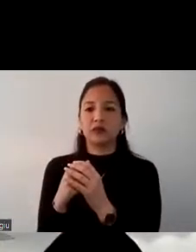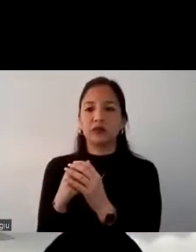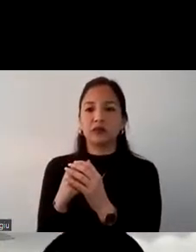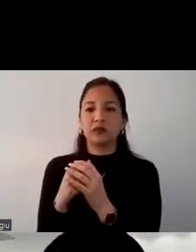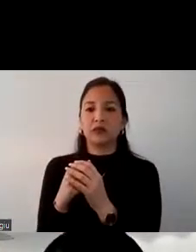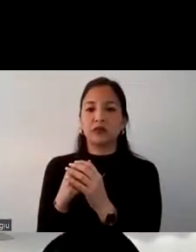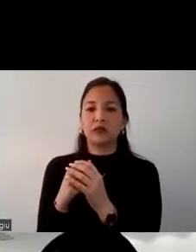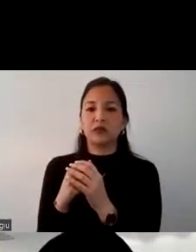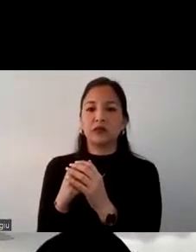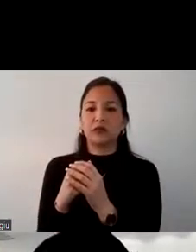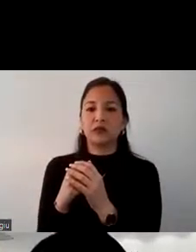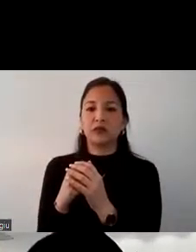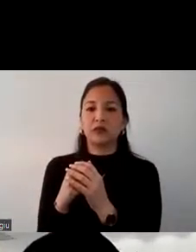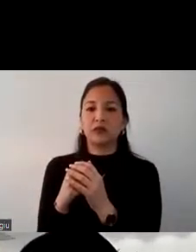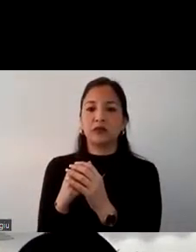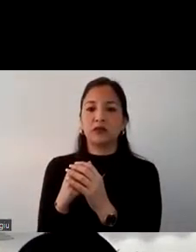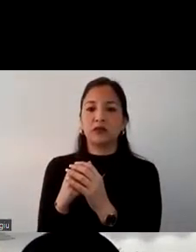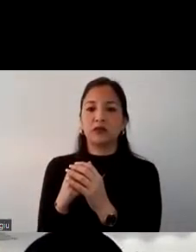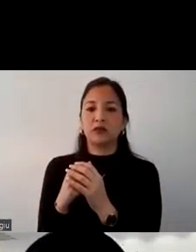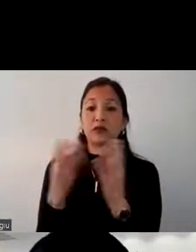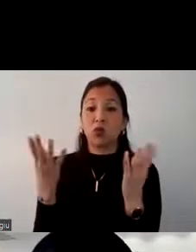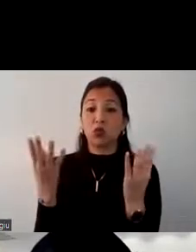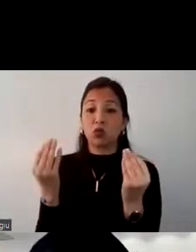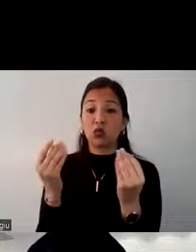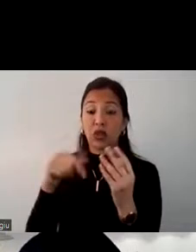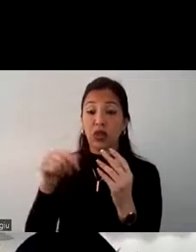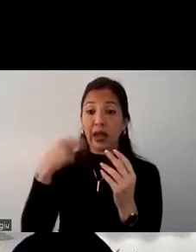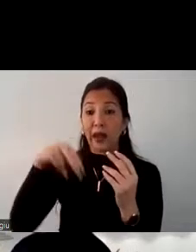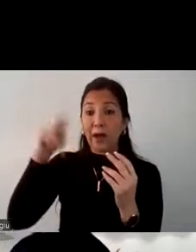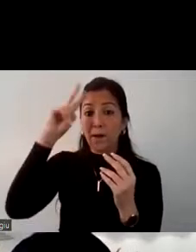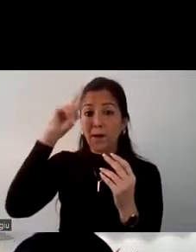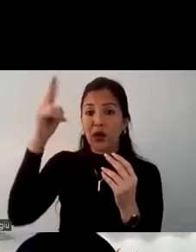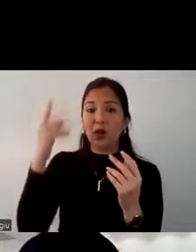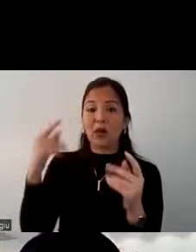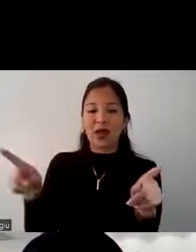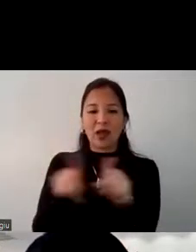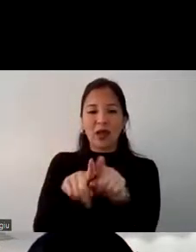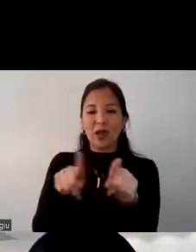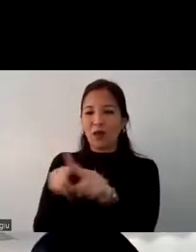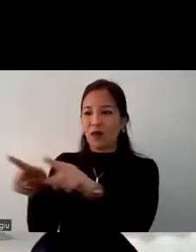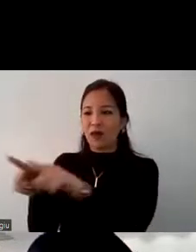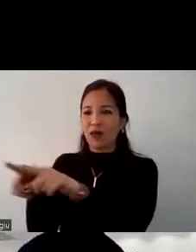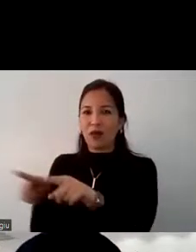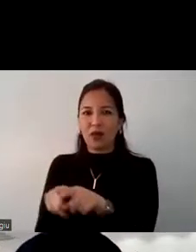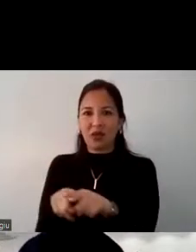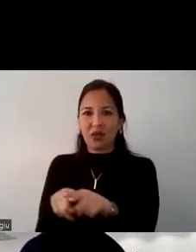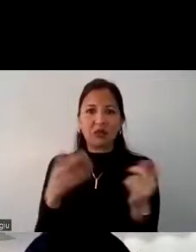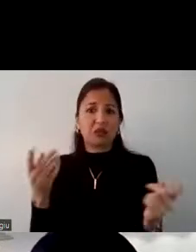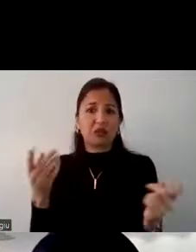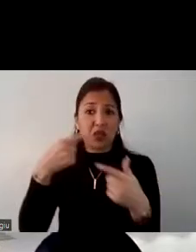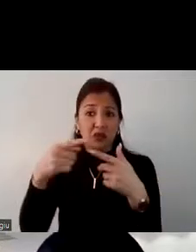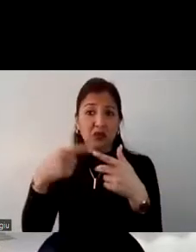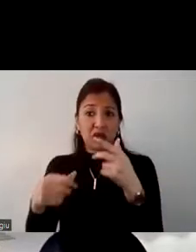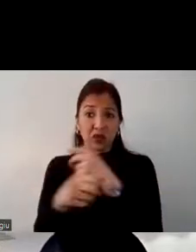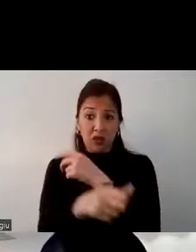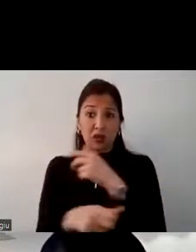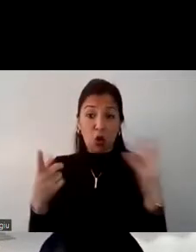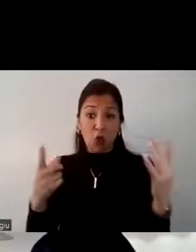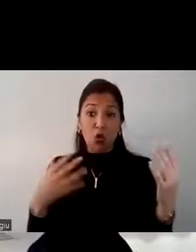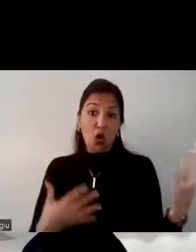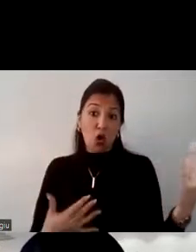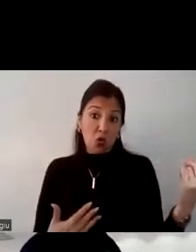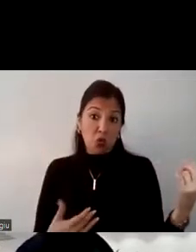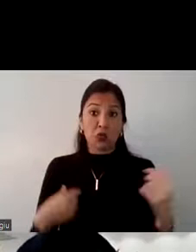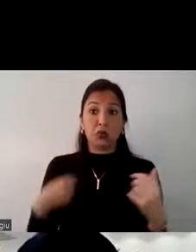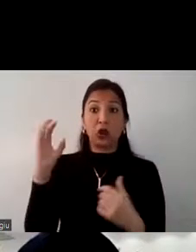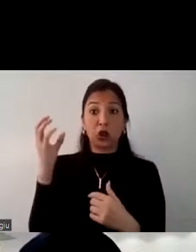resaltar mucho lo que tenemos acá en Perú para que también puedan compararlo y darse cuenta de que si efectivamente otros países como Colombia y México lo